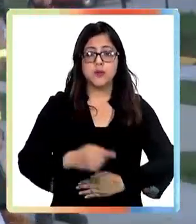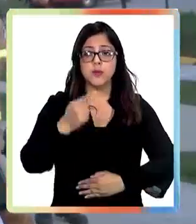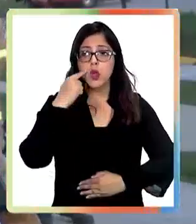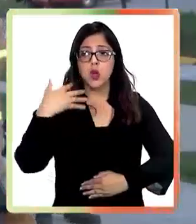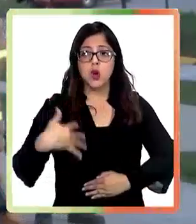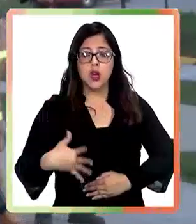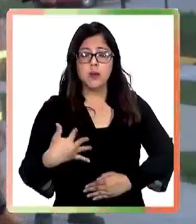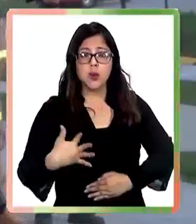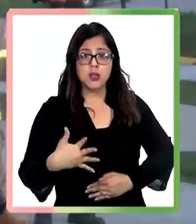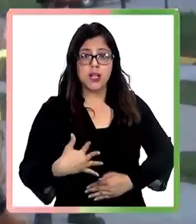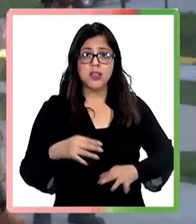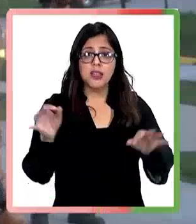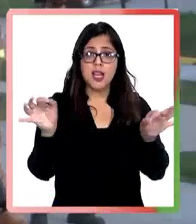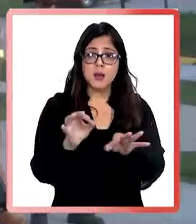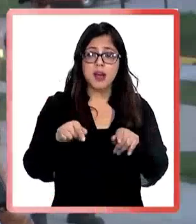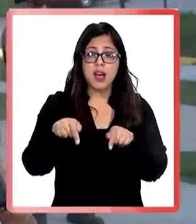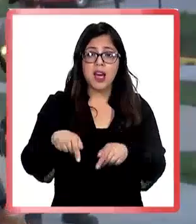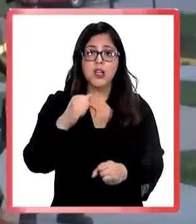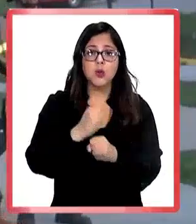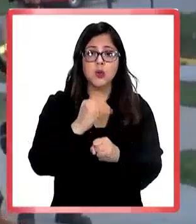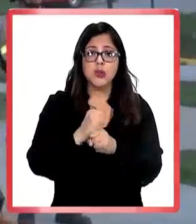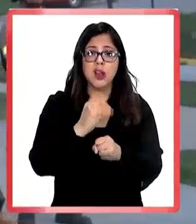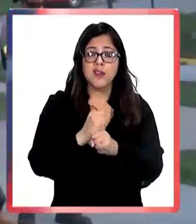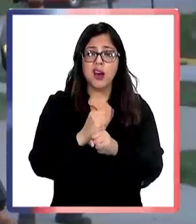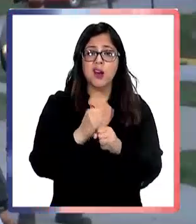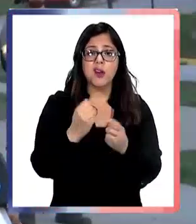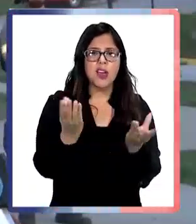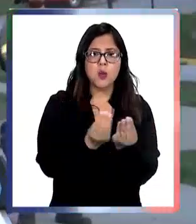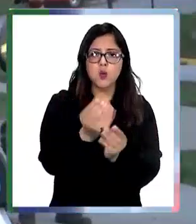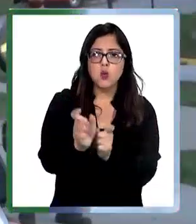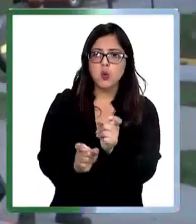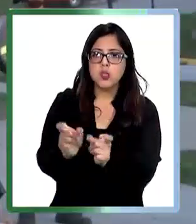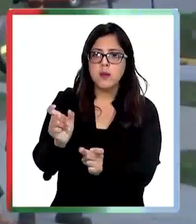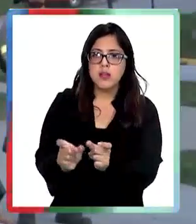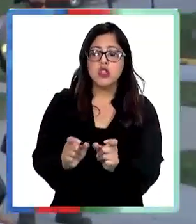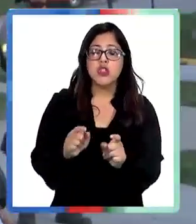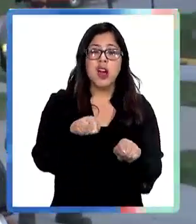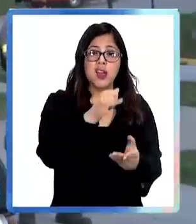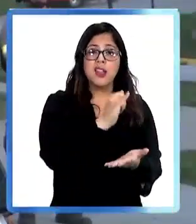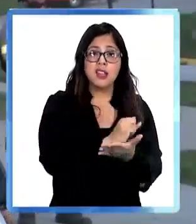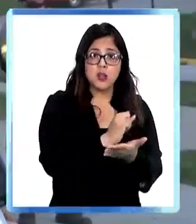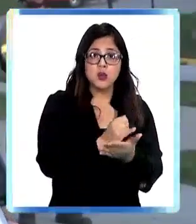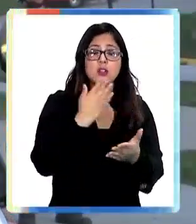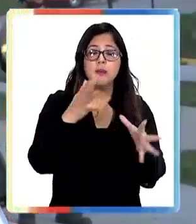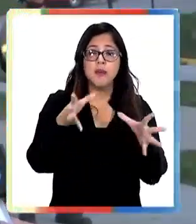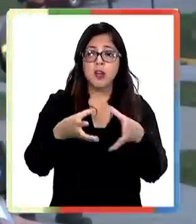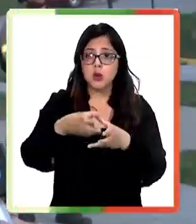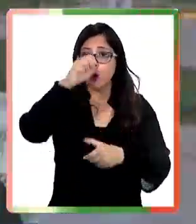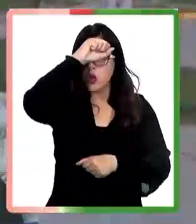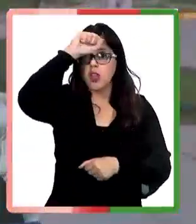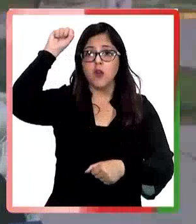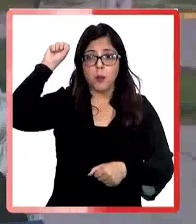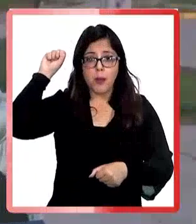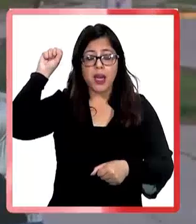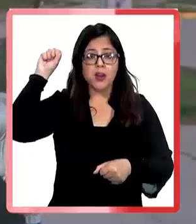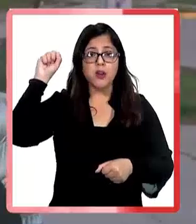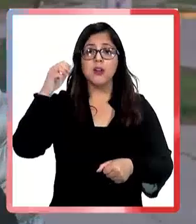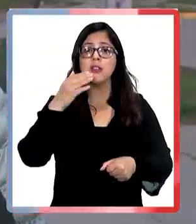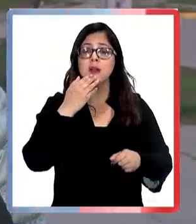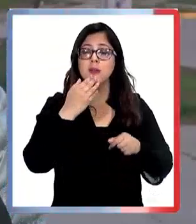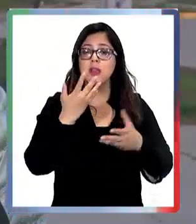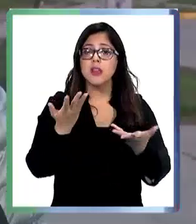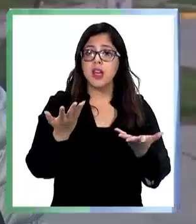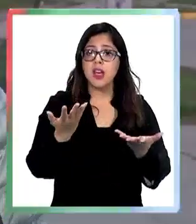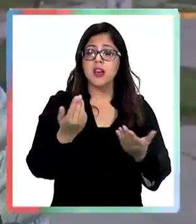equipo, también desde el gobierno regional y también desde consejeros regionales del periodo anterior. La ciudadanía también